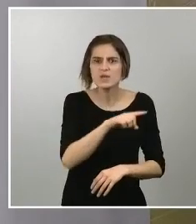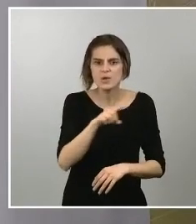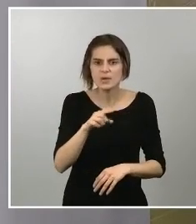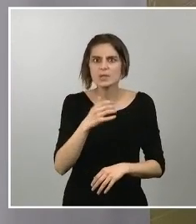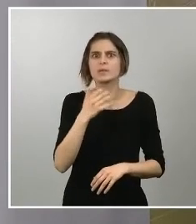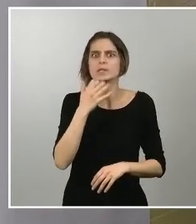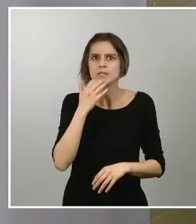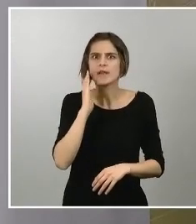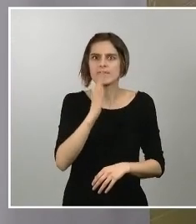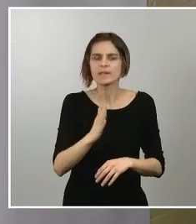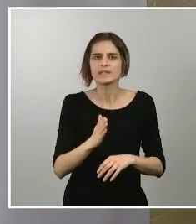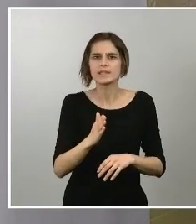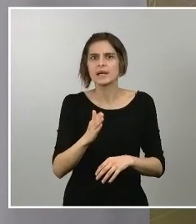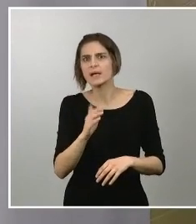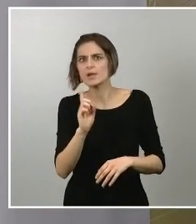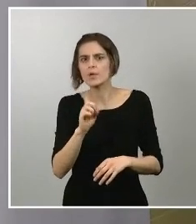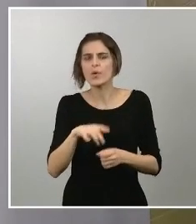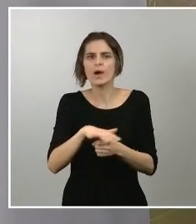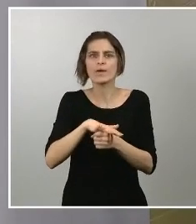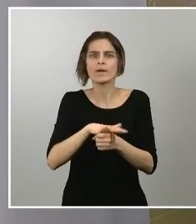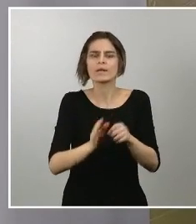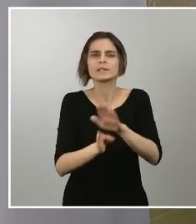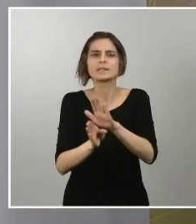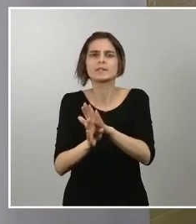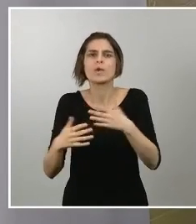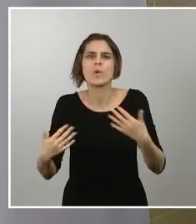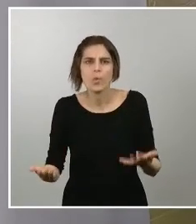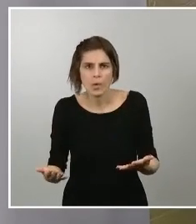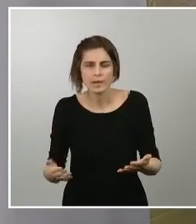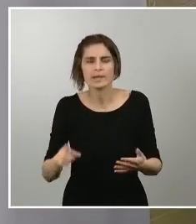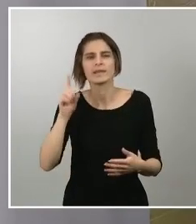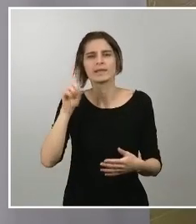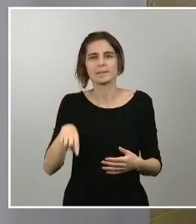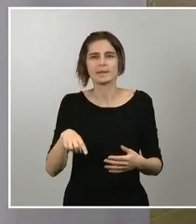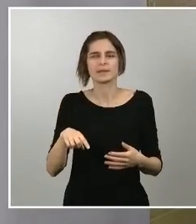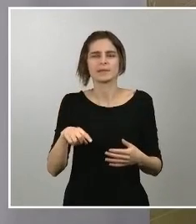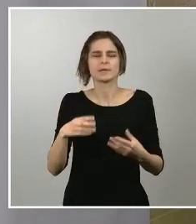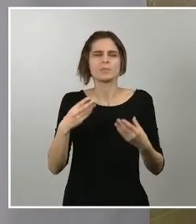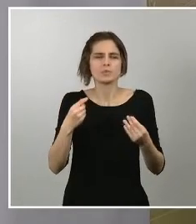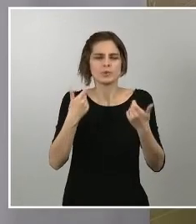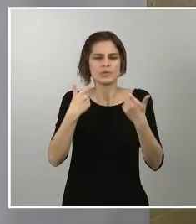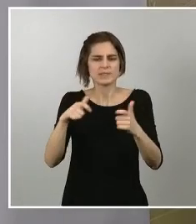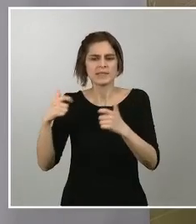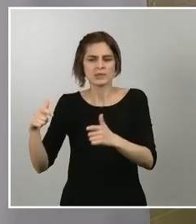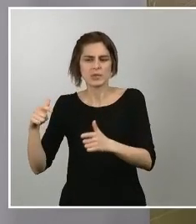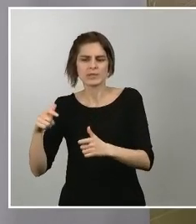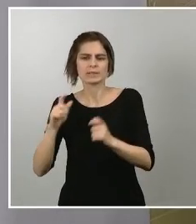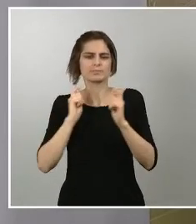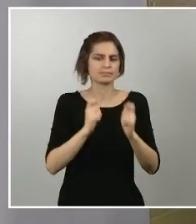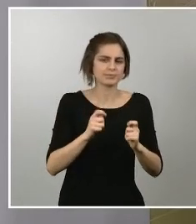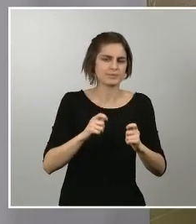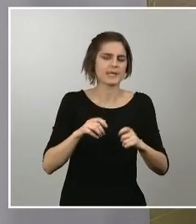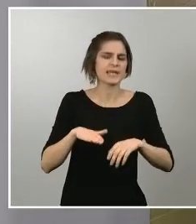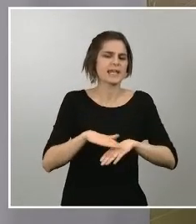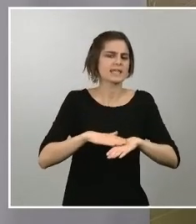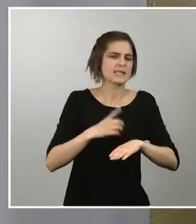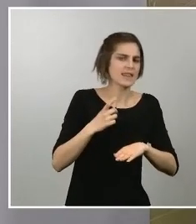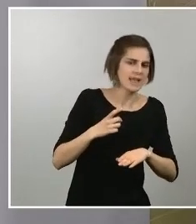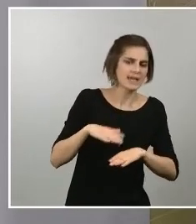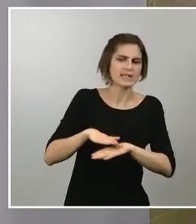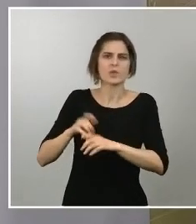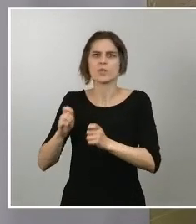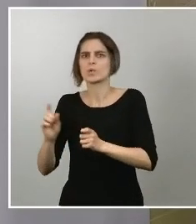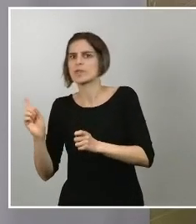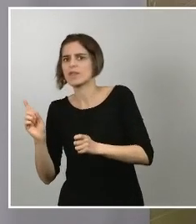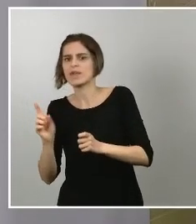innumerables preguntas relacionadas con distintos tipos de sectores si son esenciales o no son esenciales y la pregunta reiterada en muchos medios de cuándo se va a conocer